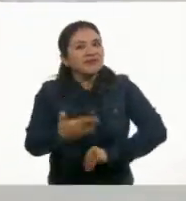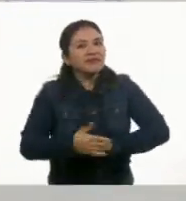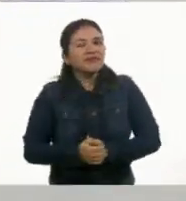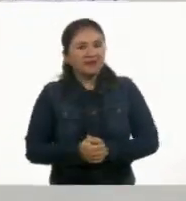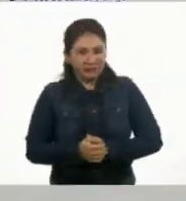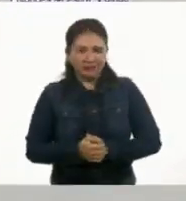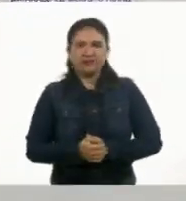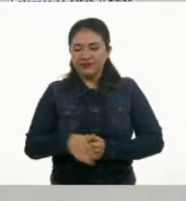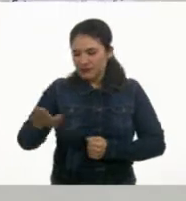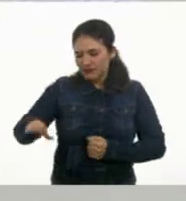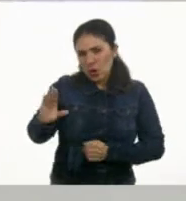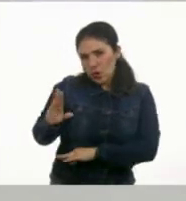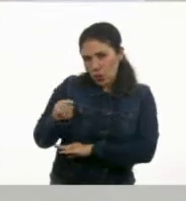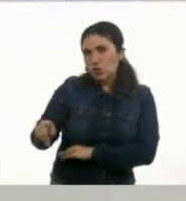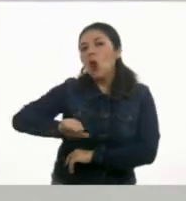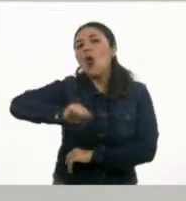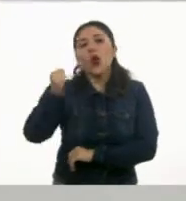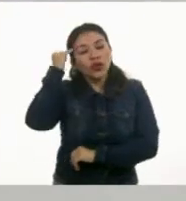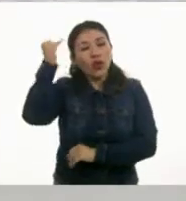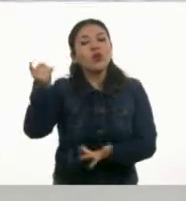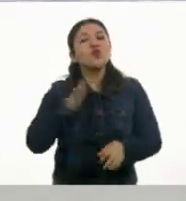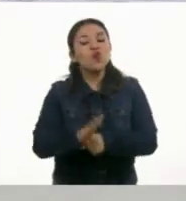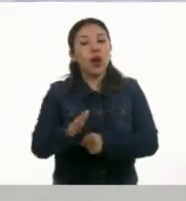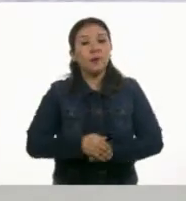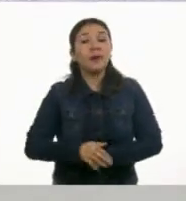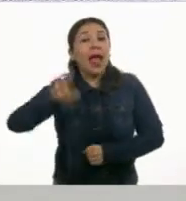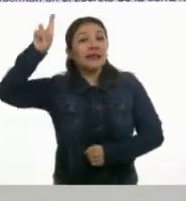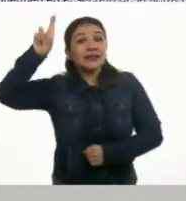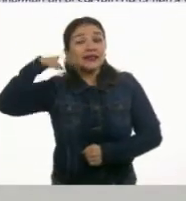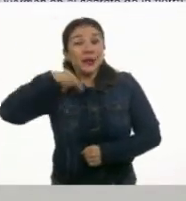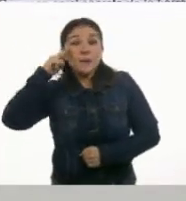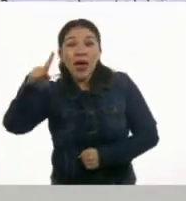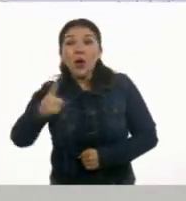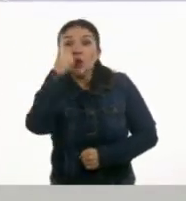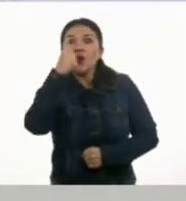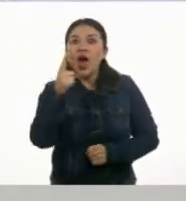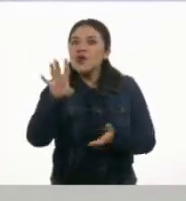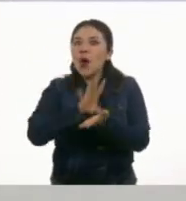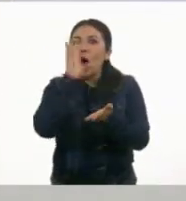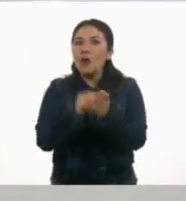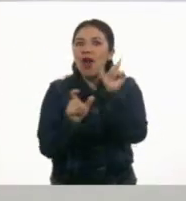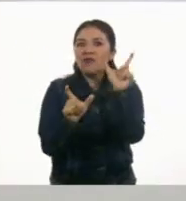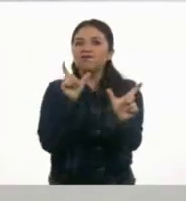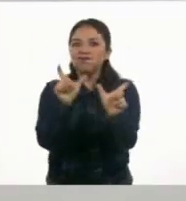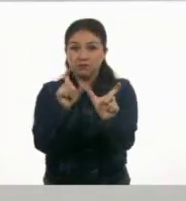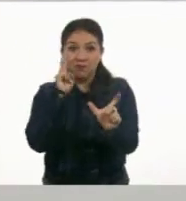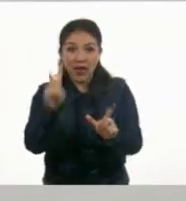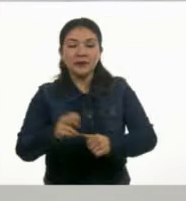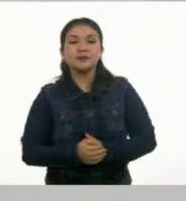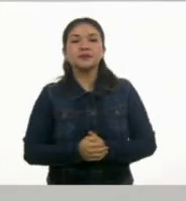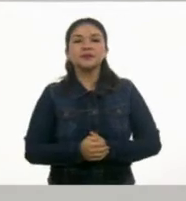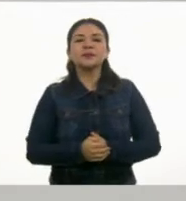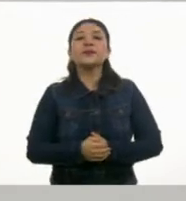A ver, Tom, ¿te toca? Ah, ya encontré una frase completa. A ver, completa, dice.